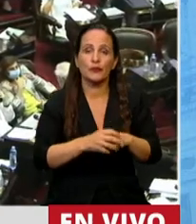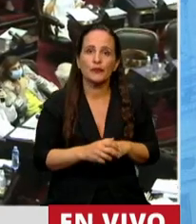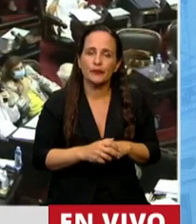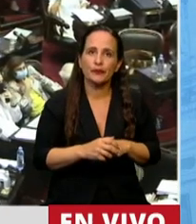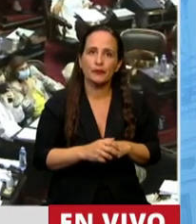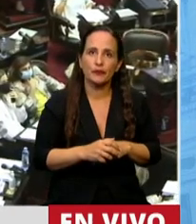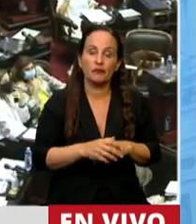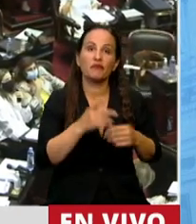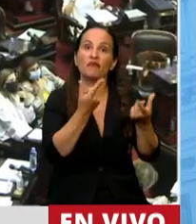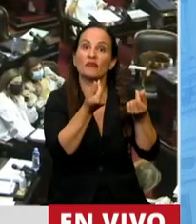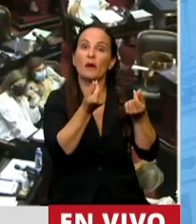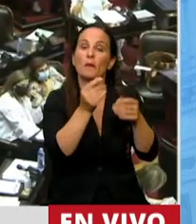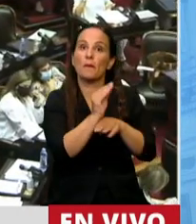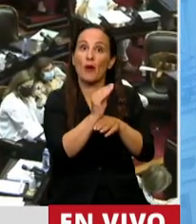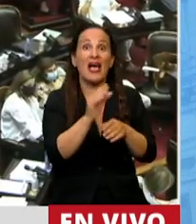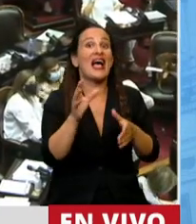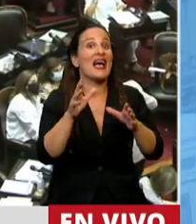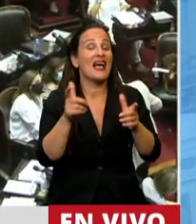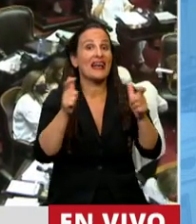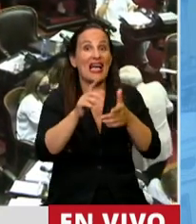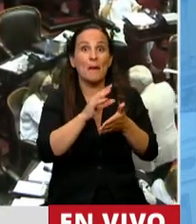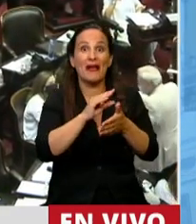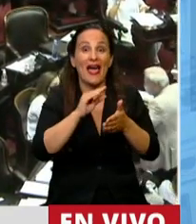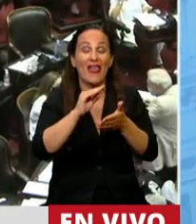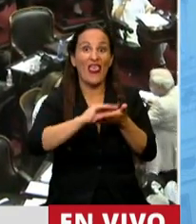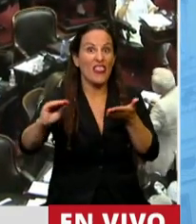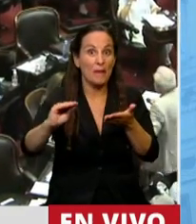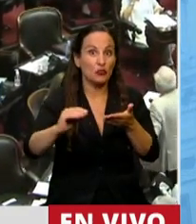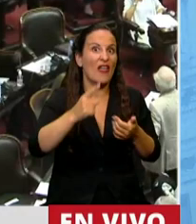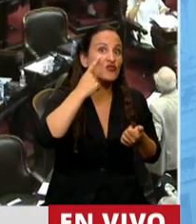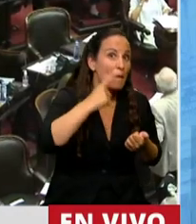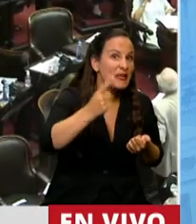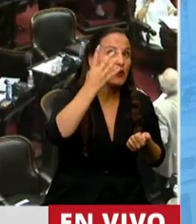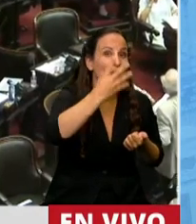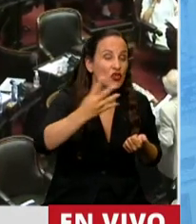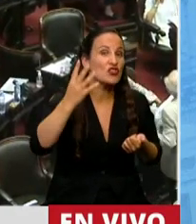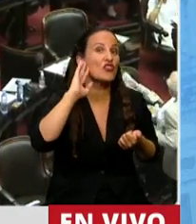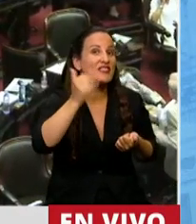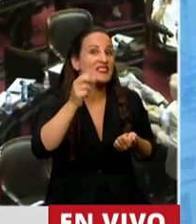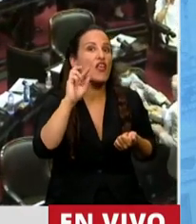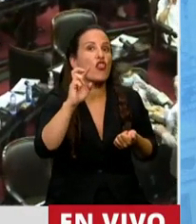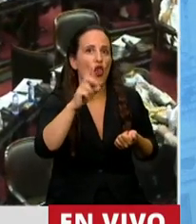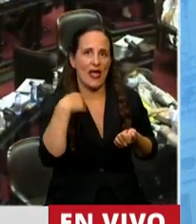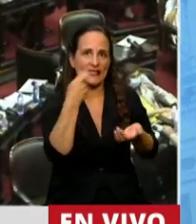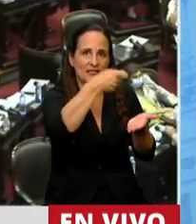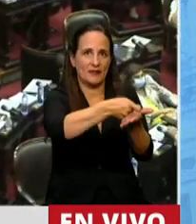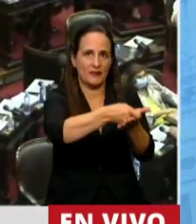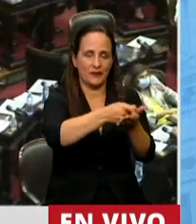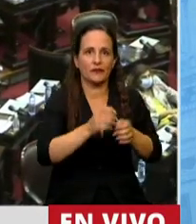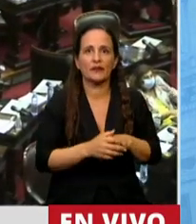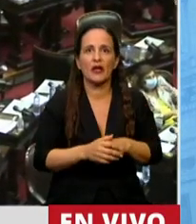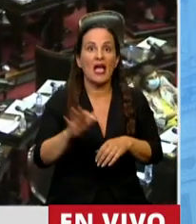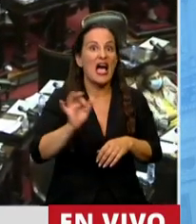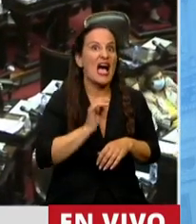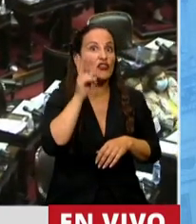Los viáticos que le pagó la Cámara de Diputados fueron 1.416 dólares. En 2019,